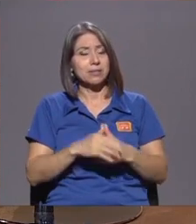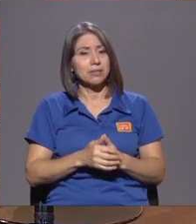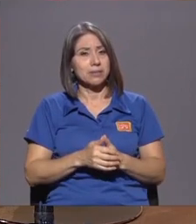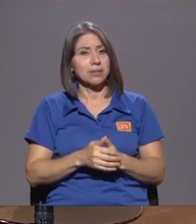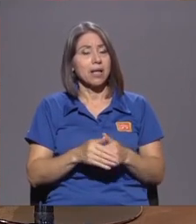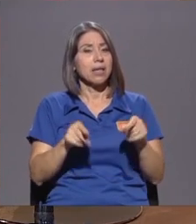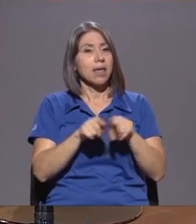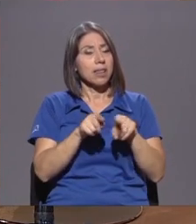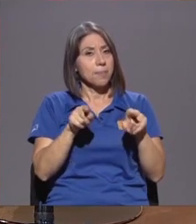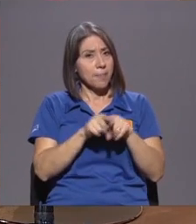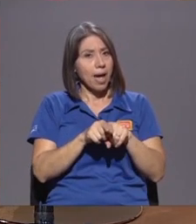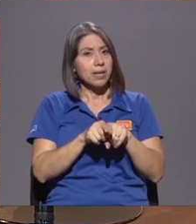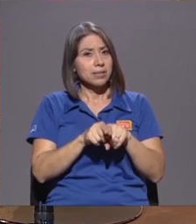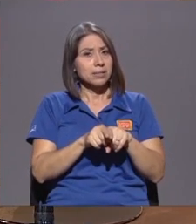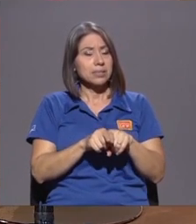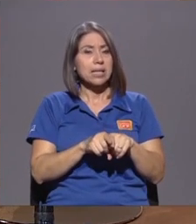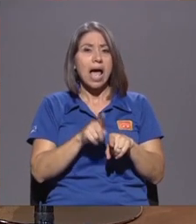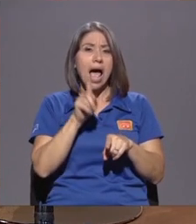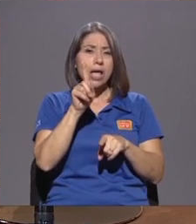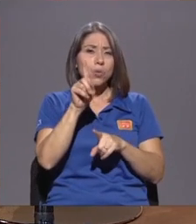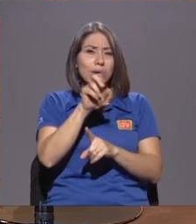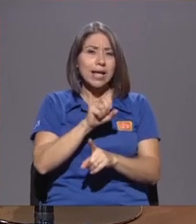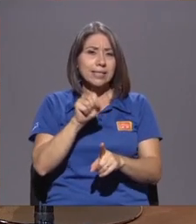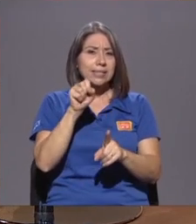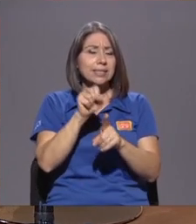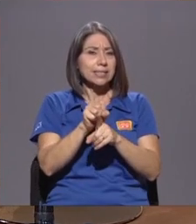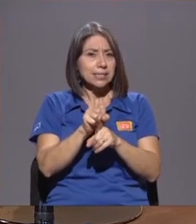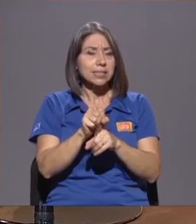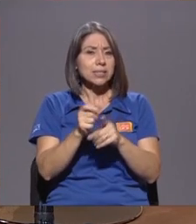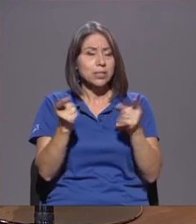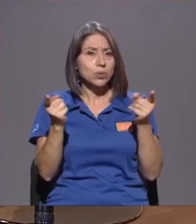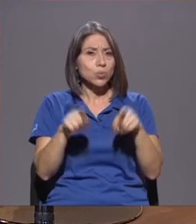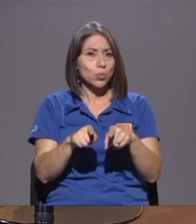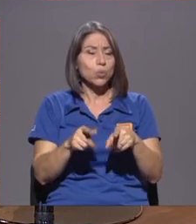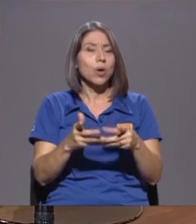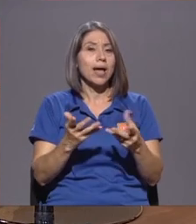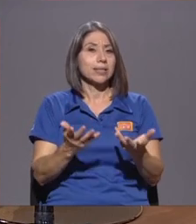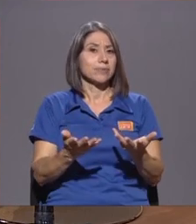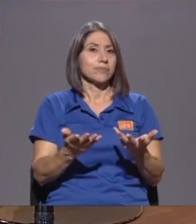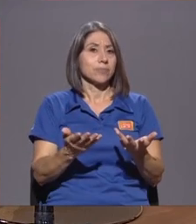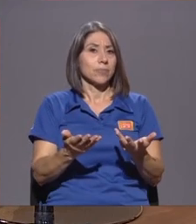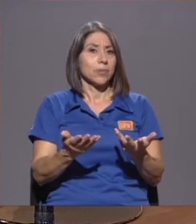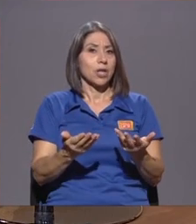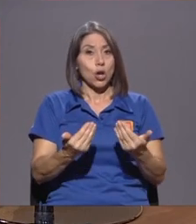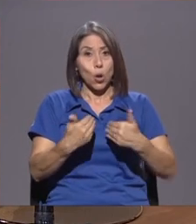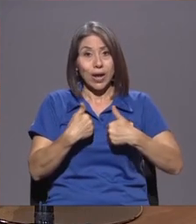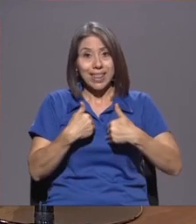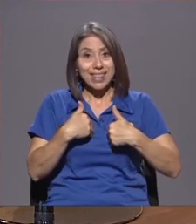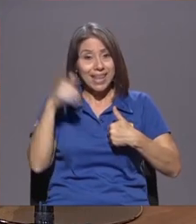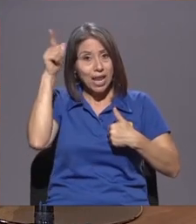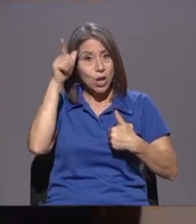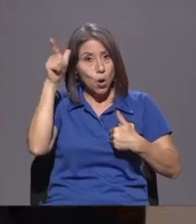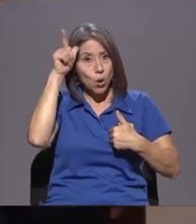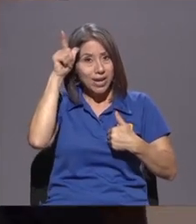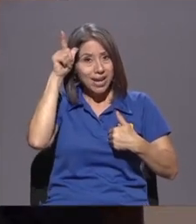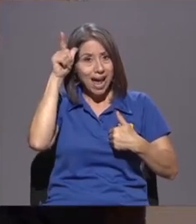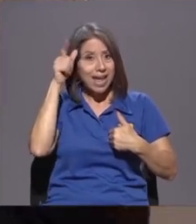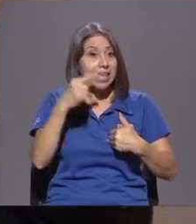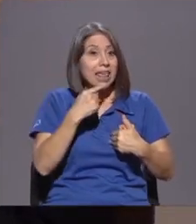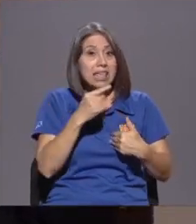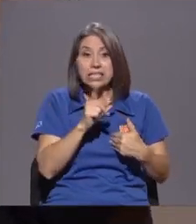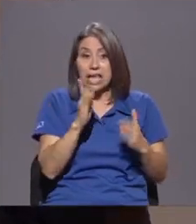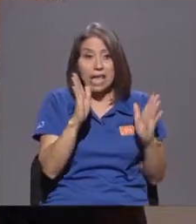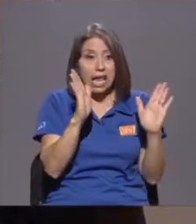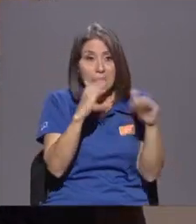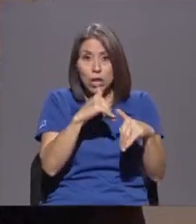Hay una tragedia De que Lo que tiene lógica Que es no regulado Que es lo que Lo